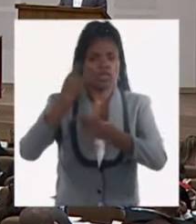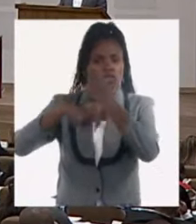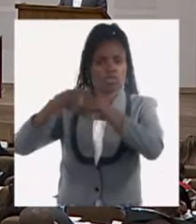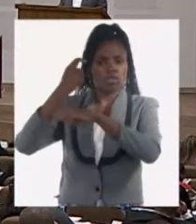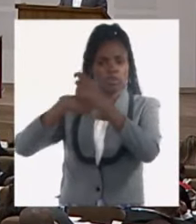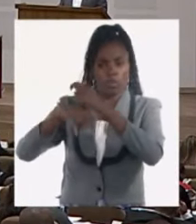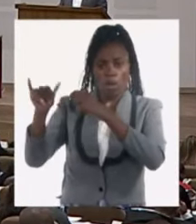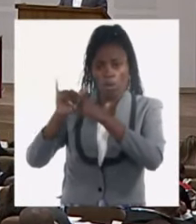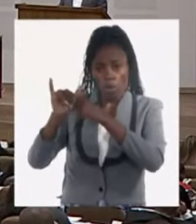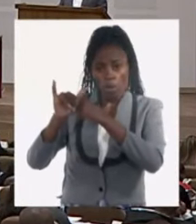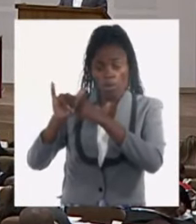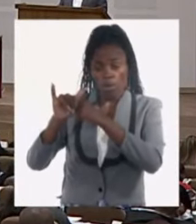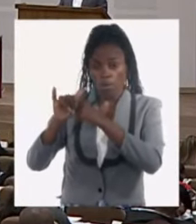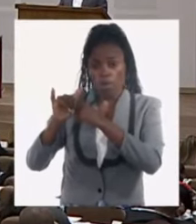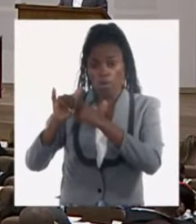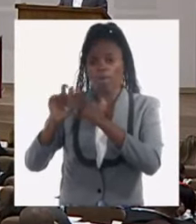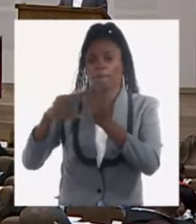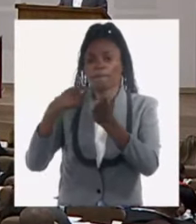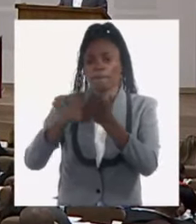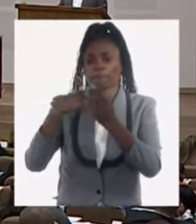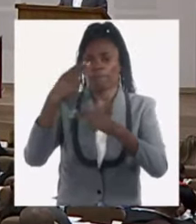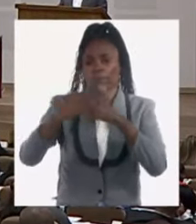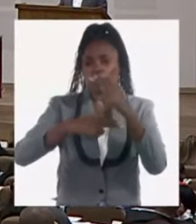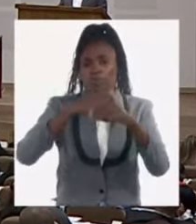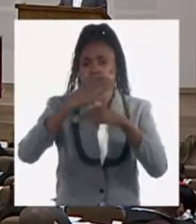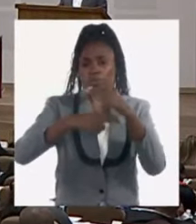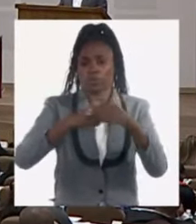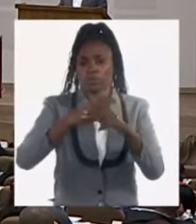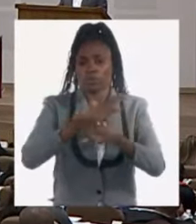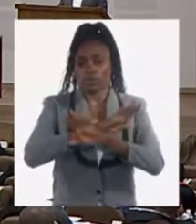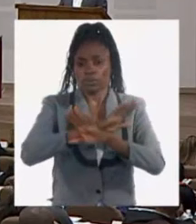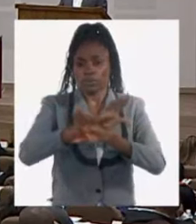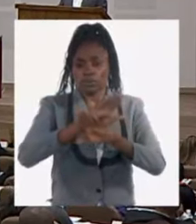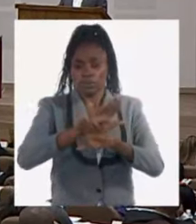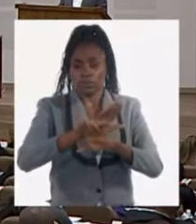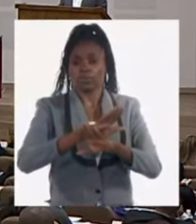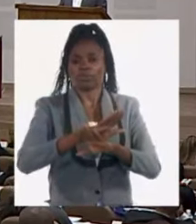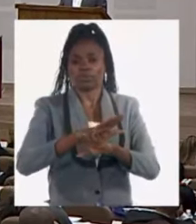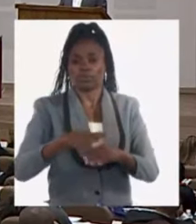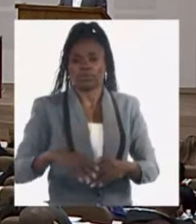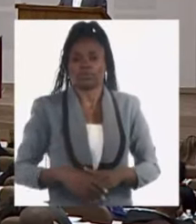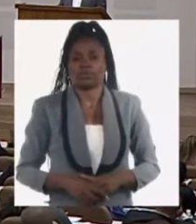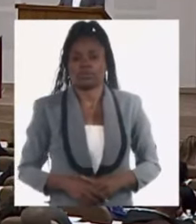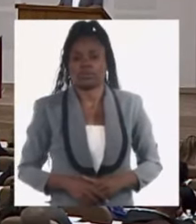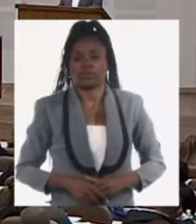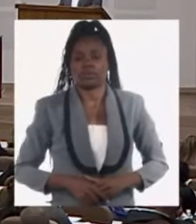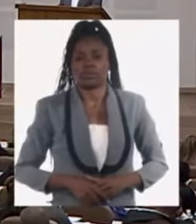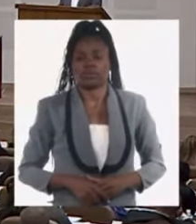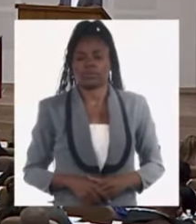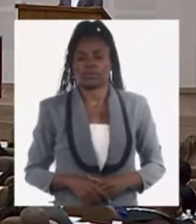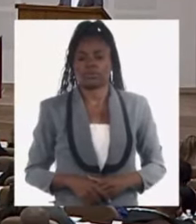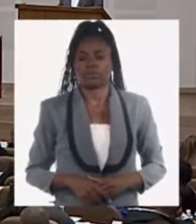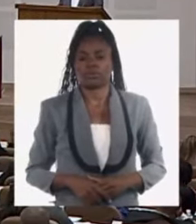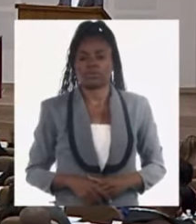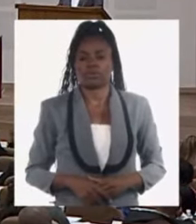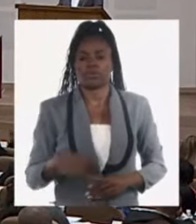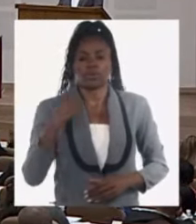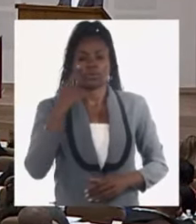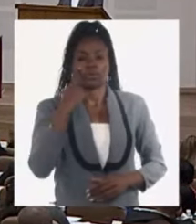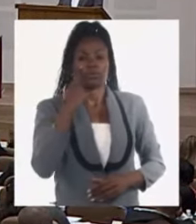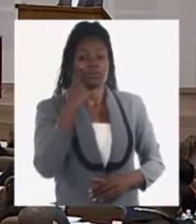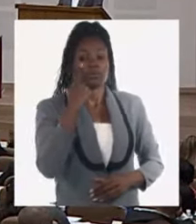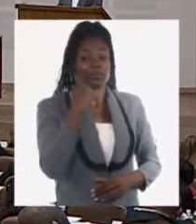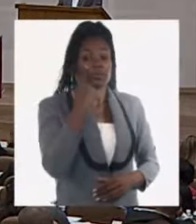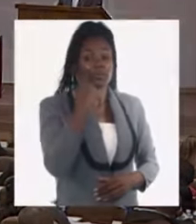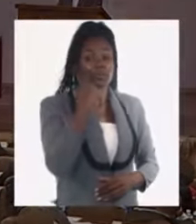con exportaciones algo que hemos estado discutiendo en las últimas semanas porque a veces vemos la compensación